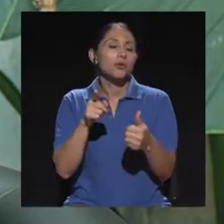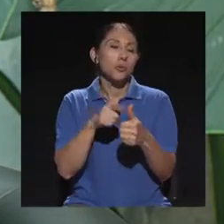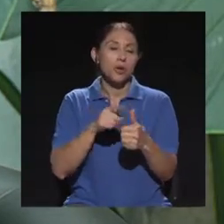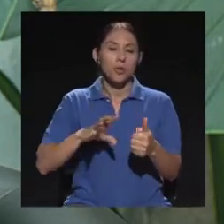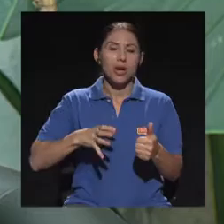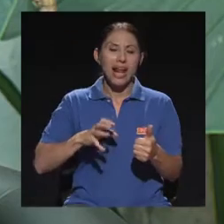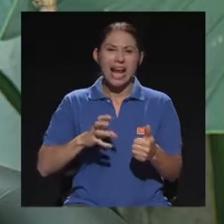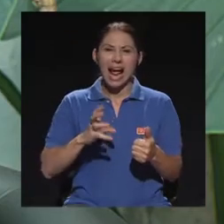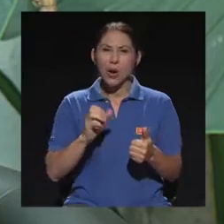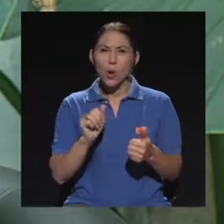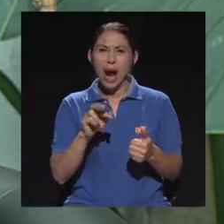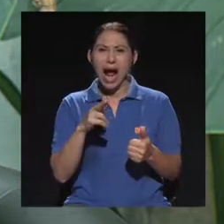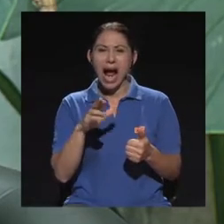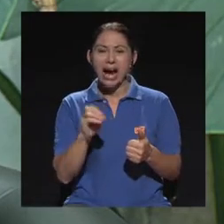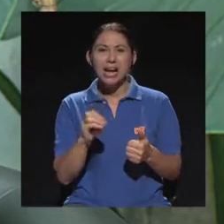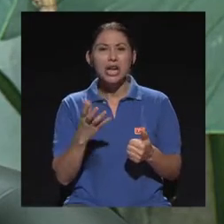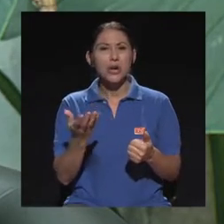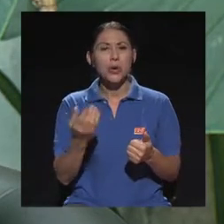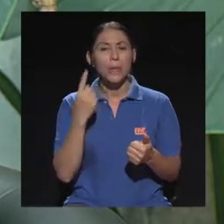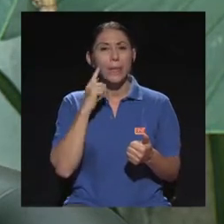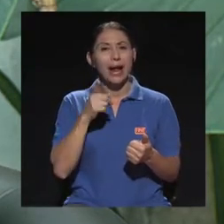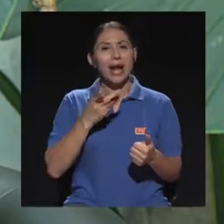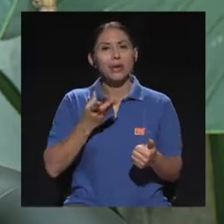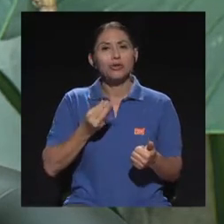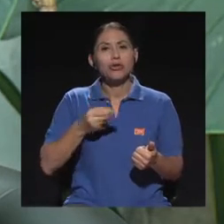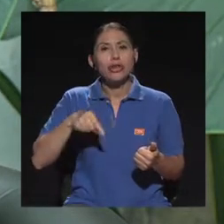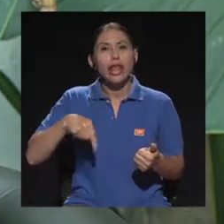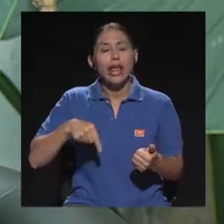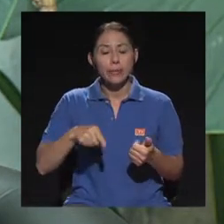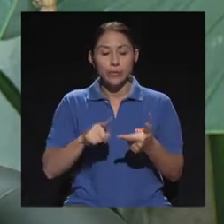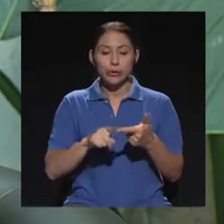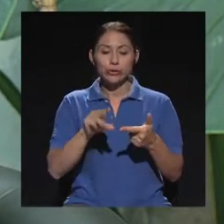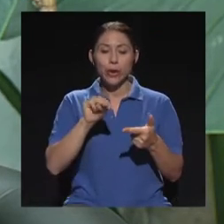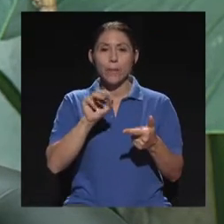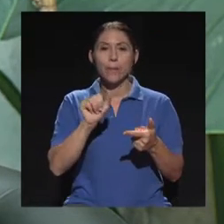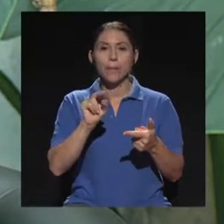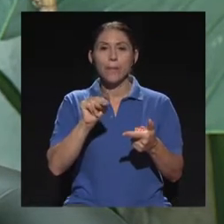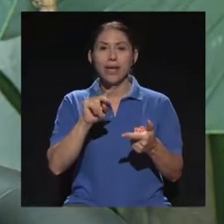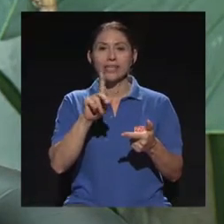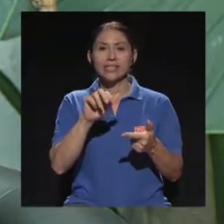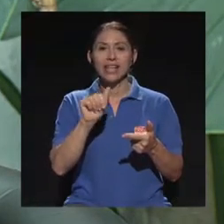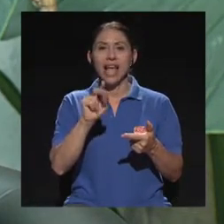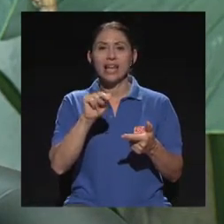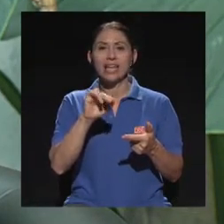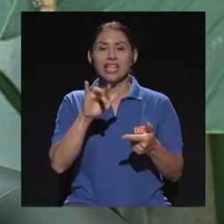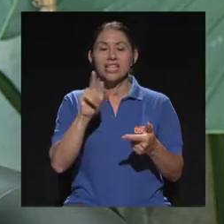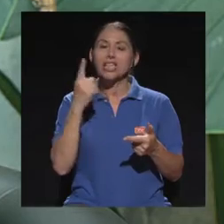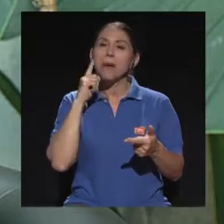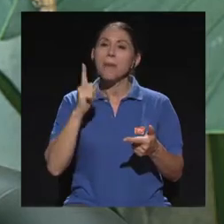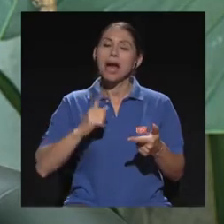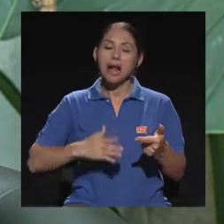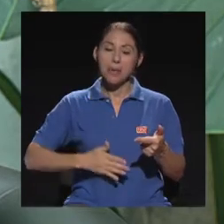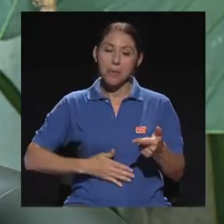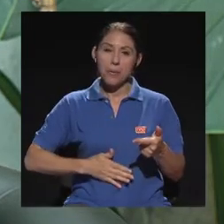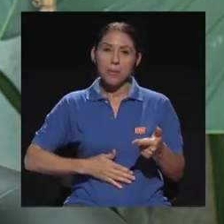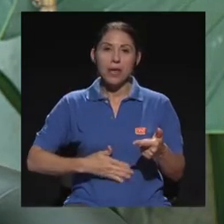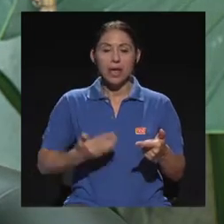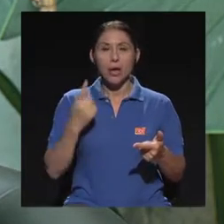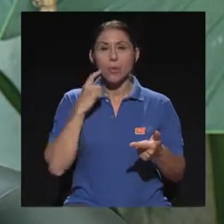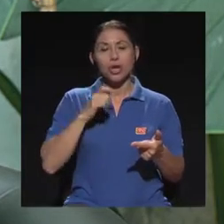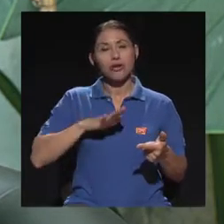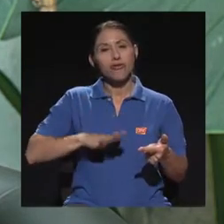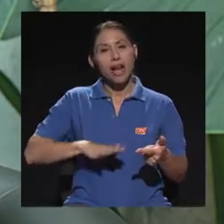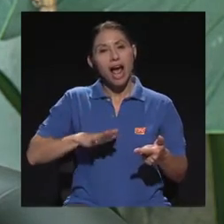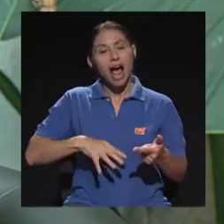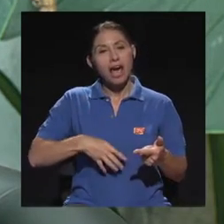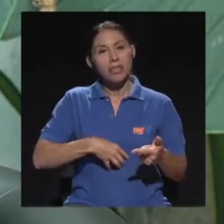es el naranjo agrio, que es para los nervios, la manzanilla, para todo lo que es gastro, porque es